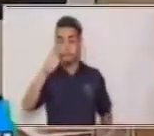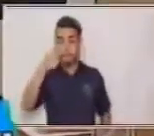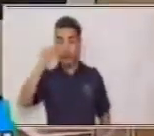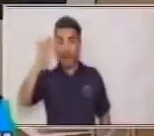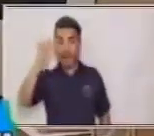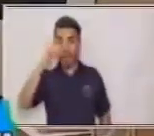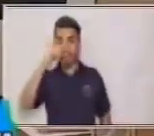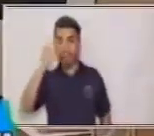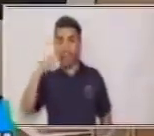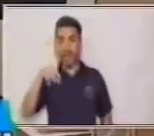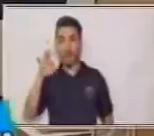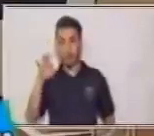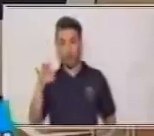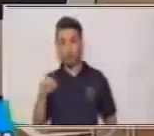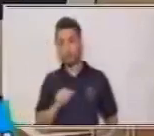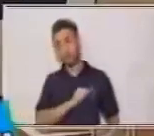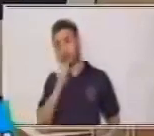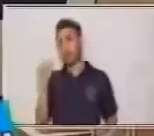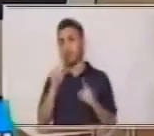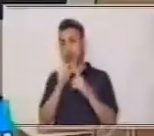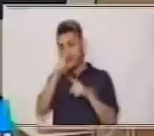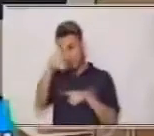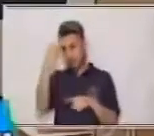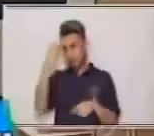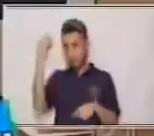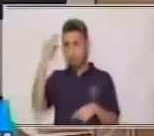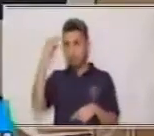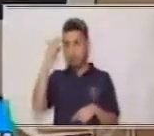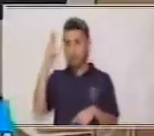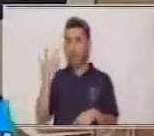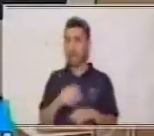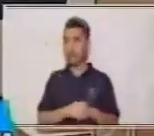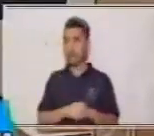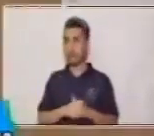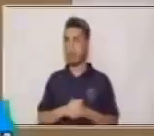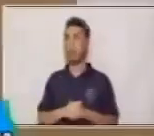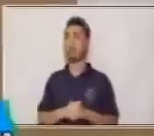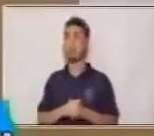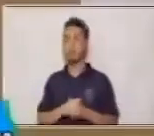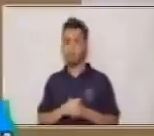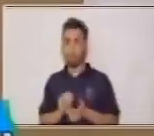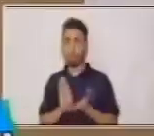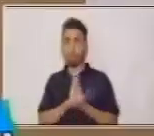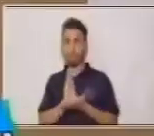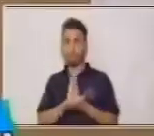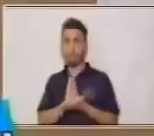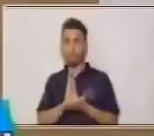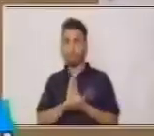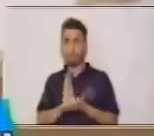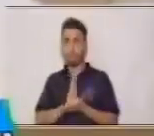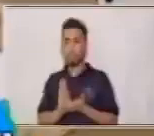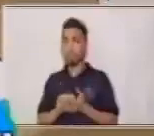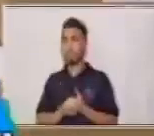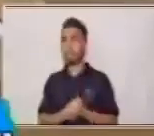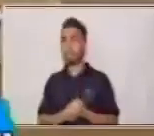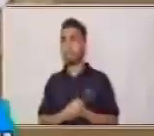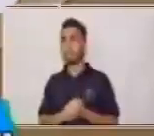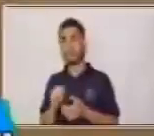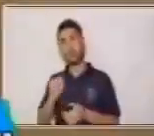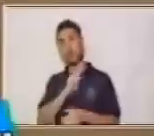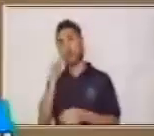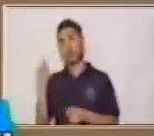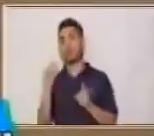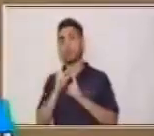¿Qué otra palabra escribí? A ver si tenemos buena memoria. Banco. Muy bien. ¿Y cuál era la otra?